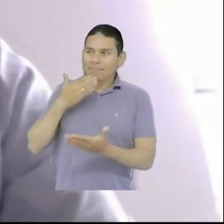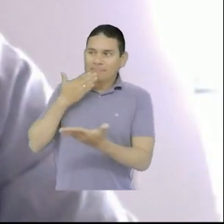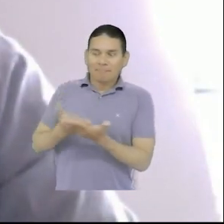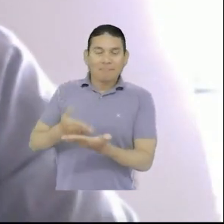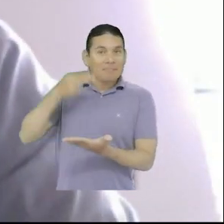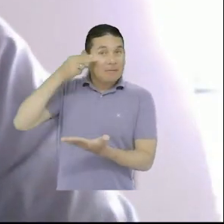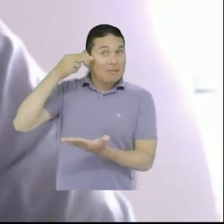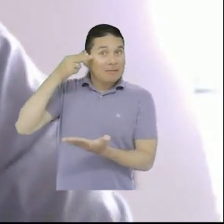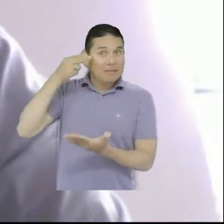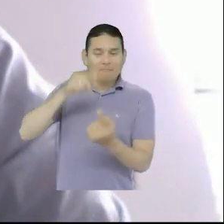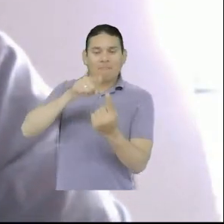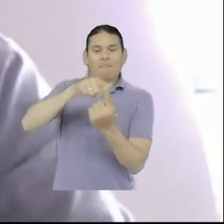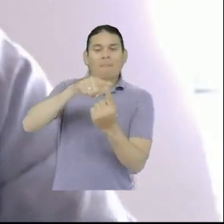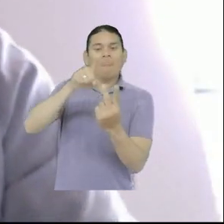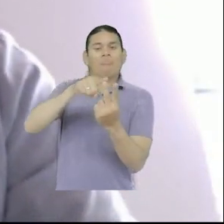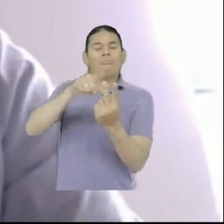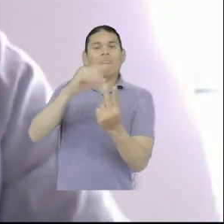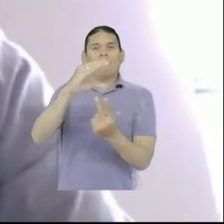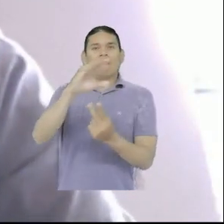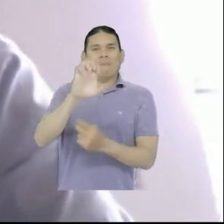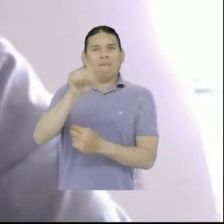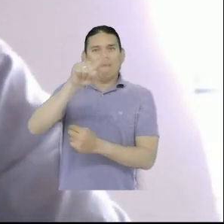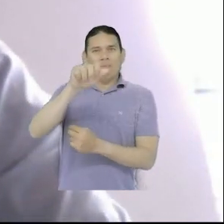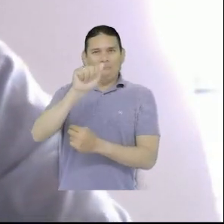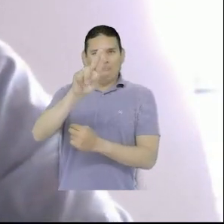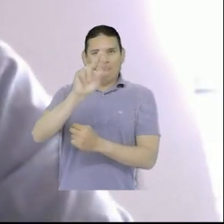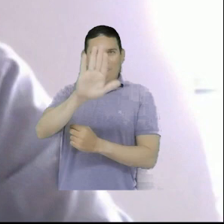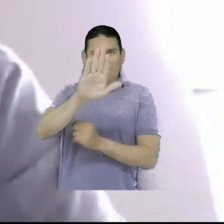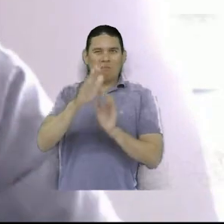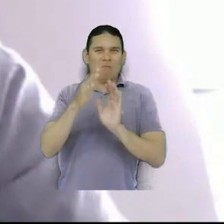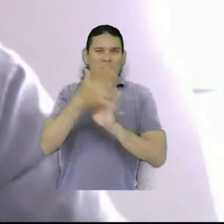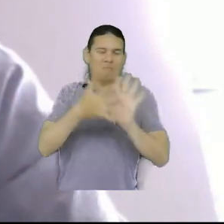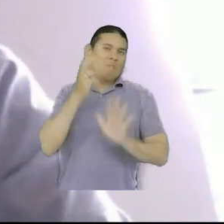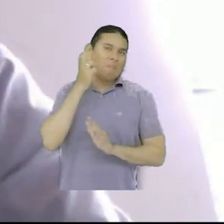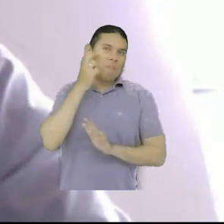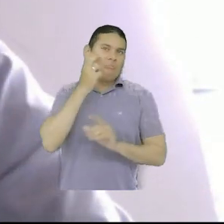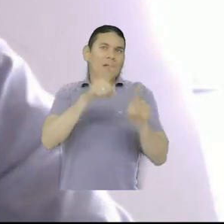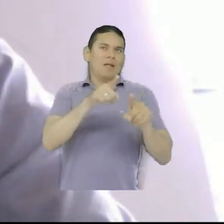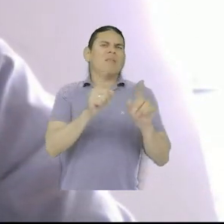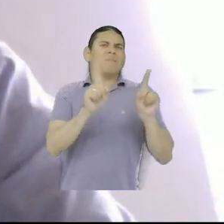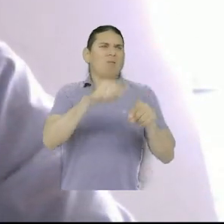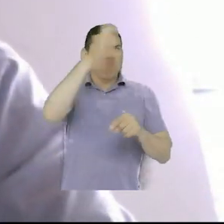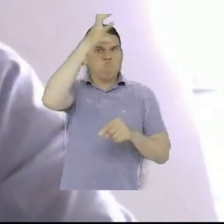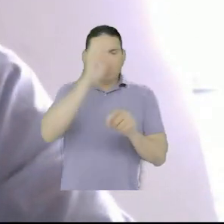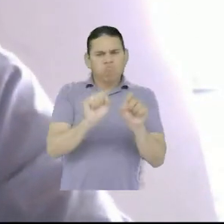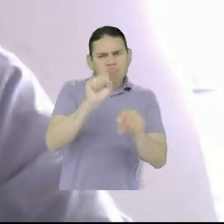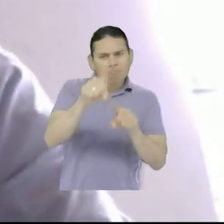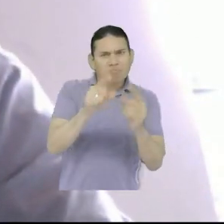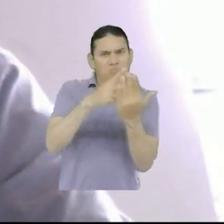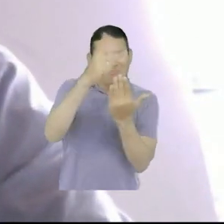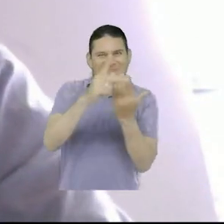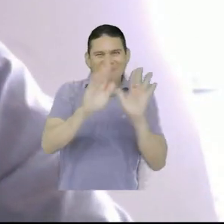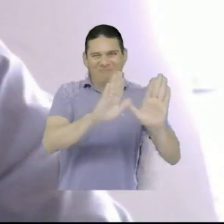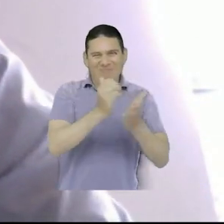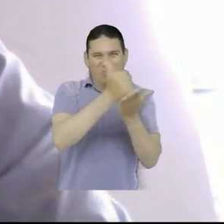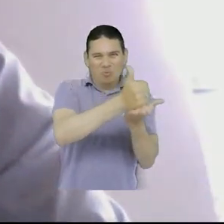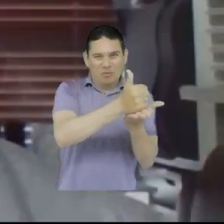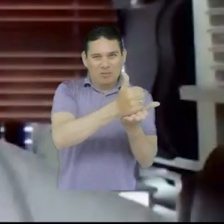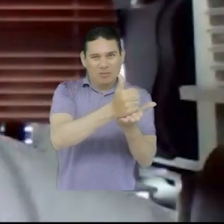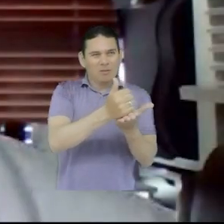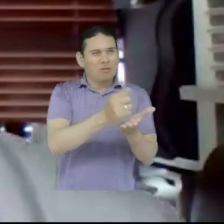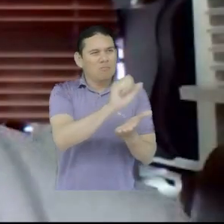También nos acompaña César Arevalo, consultor para fortalecimiento organizacional del proyecto. César, ¿cómo estás?